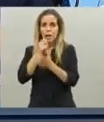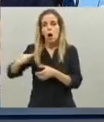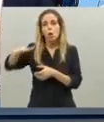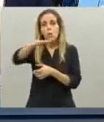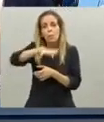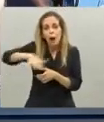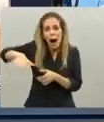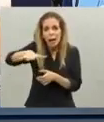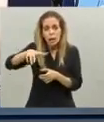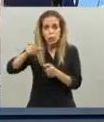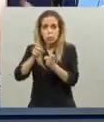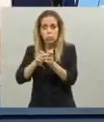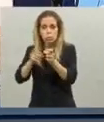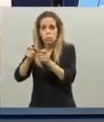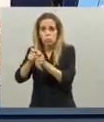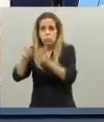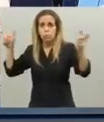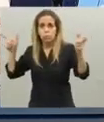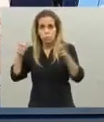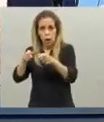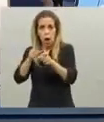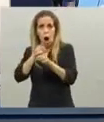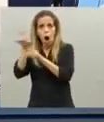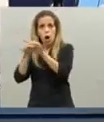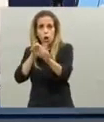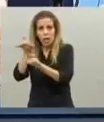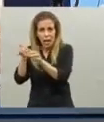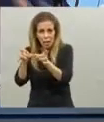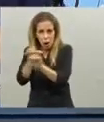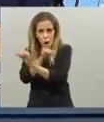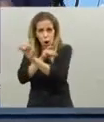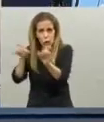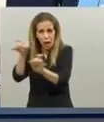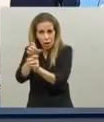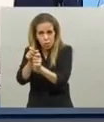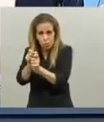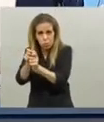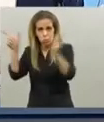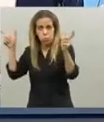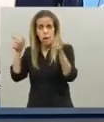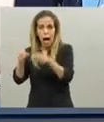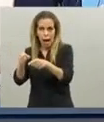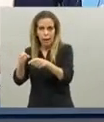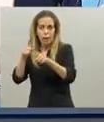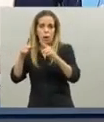allí donde haya más dificultades habrá que ir para atrás que no es ir para atrás sino ir para adelante